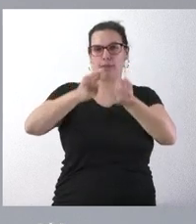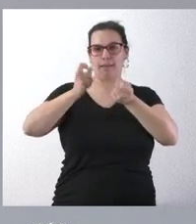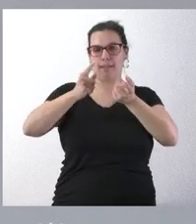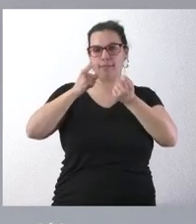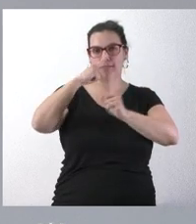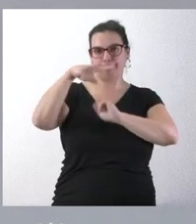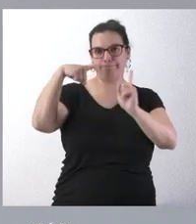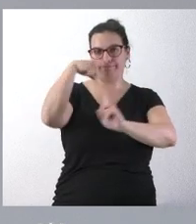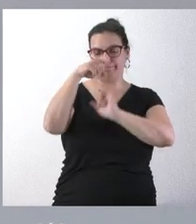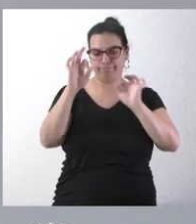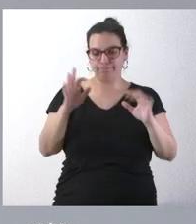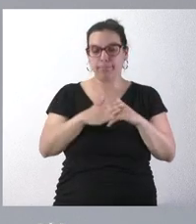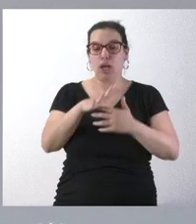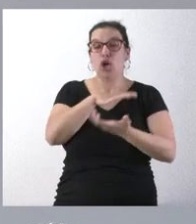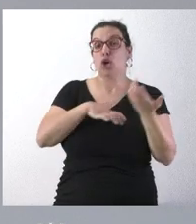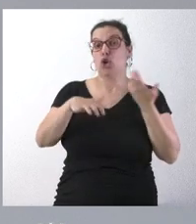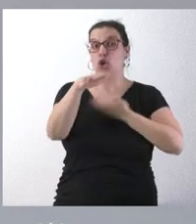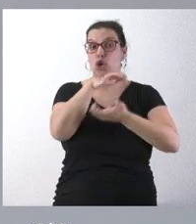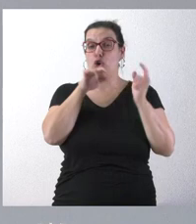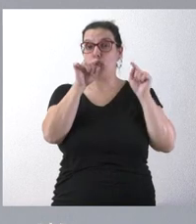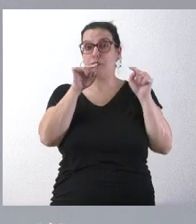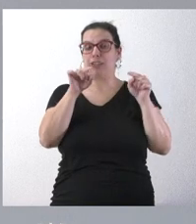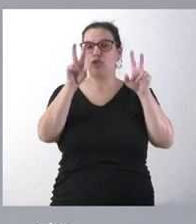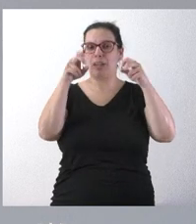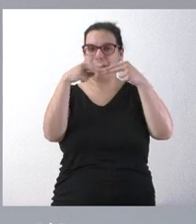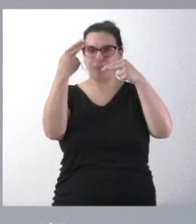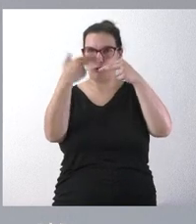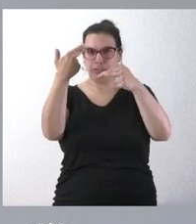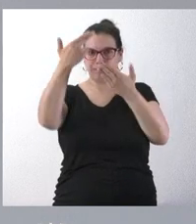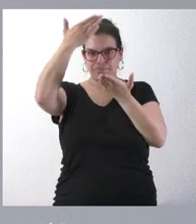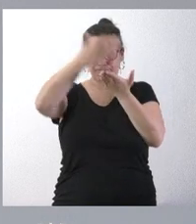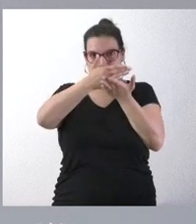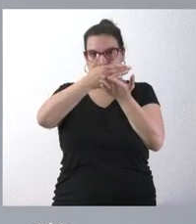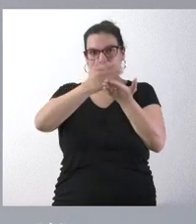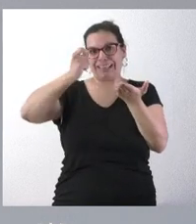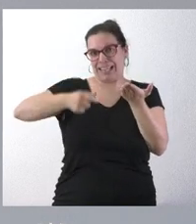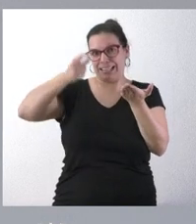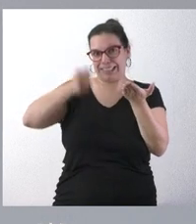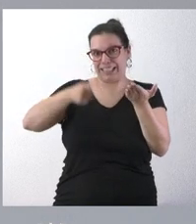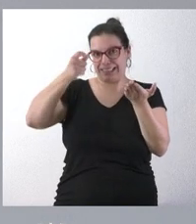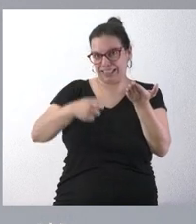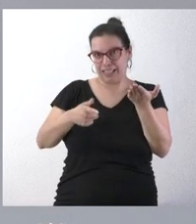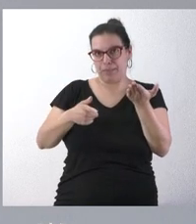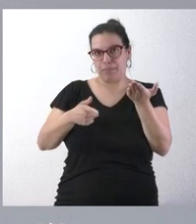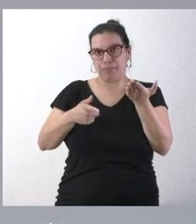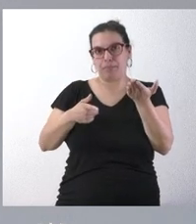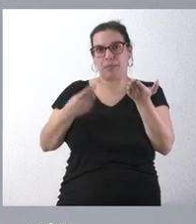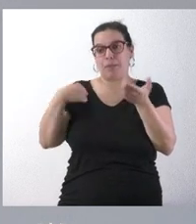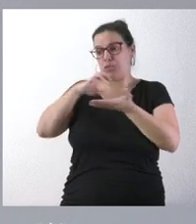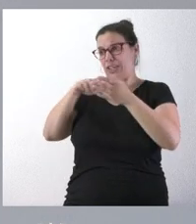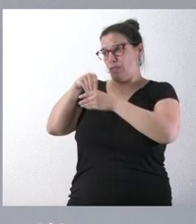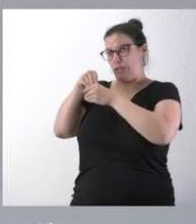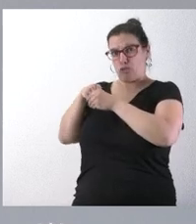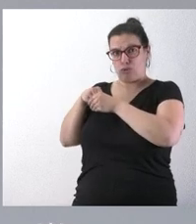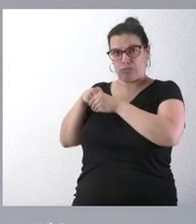límites entre municipios son muy frecuentes, tanto internamente dentro de Castilla y